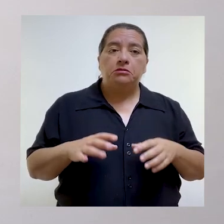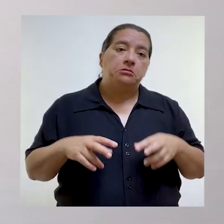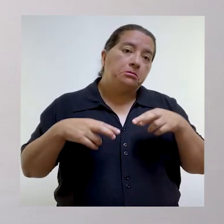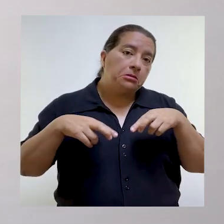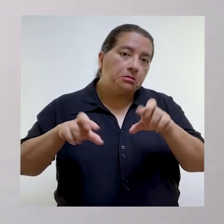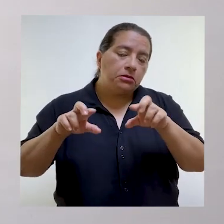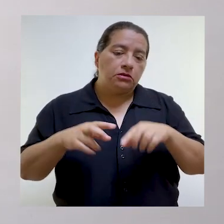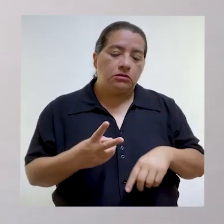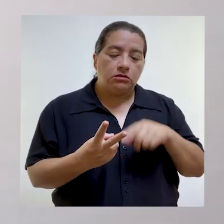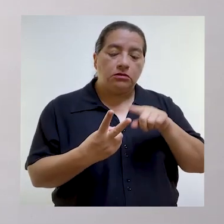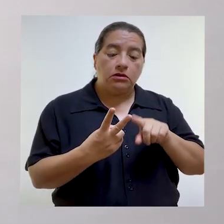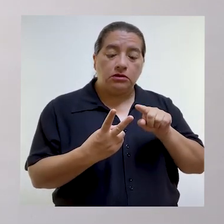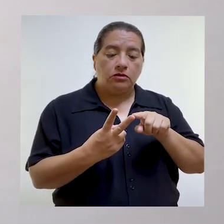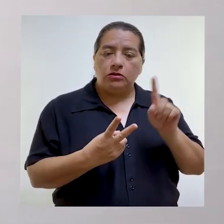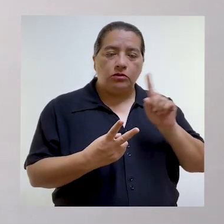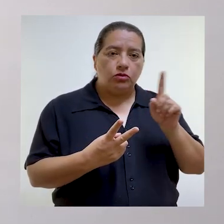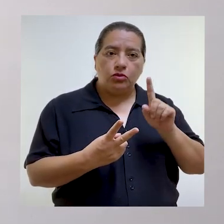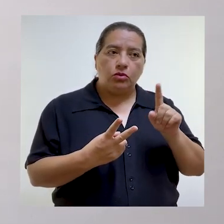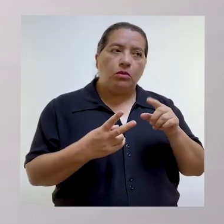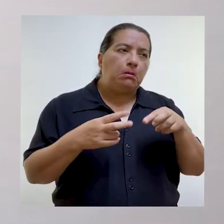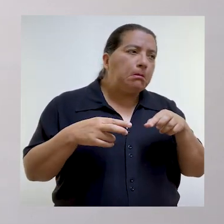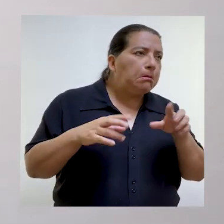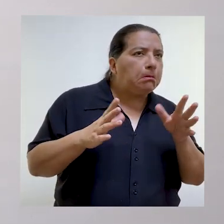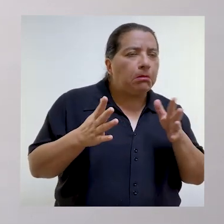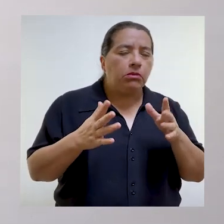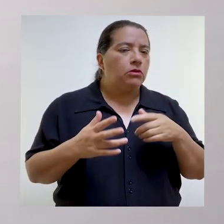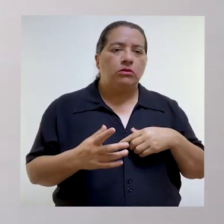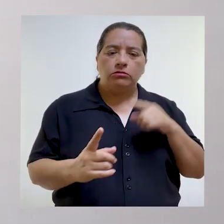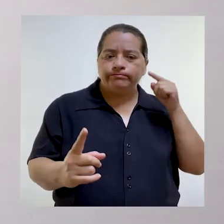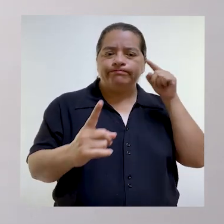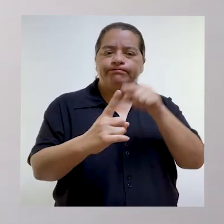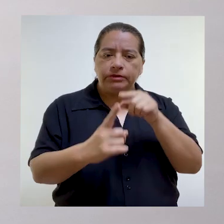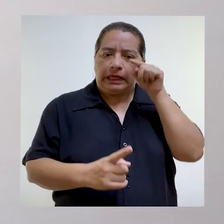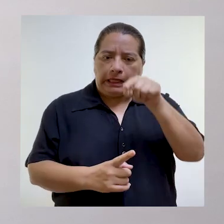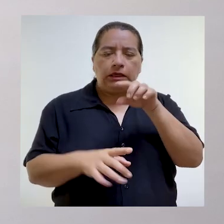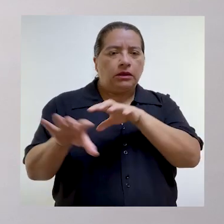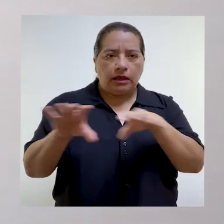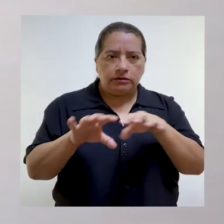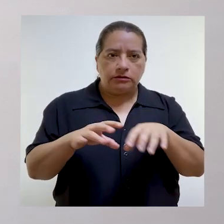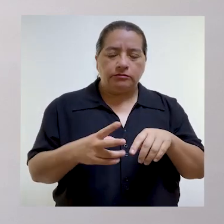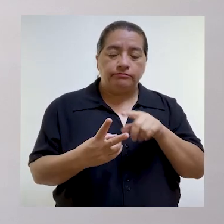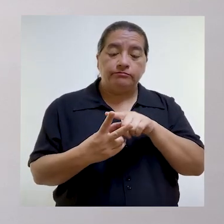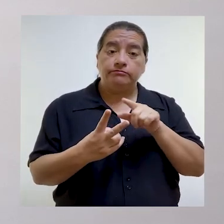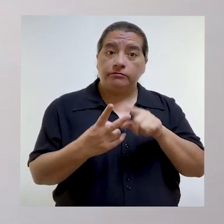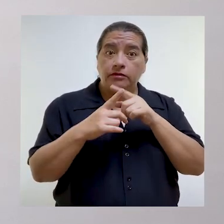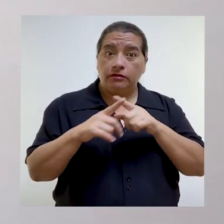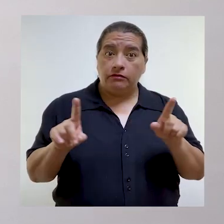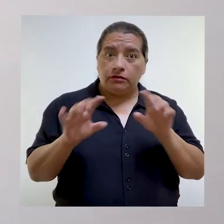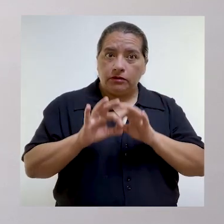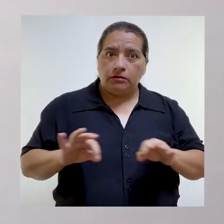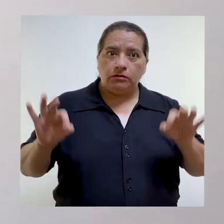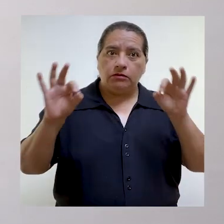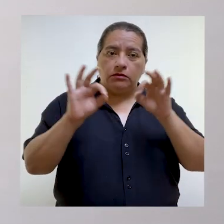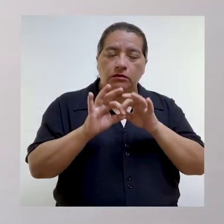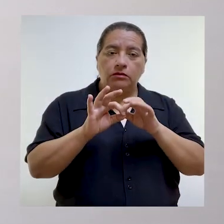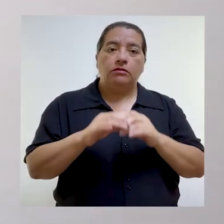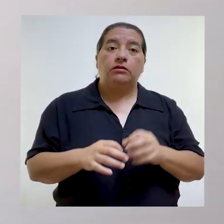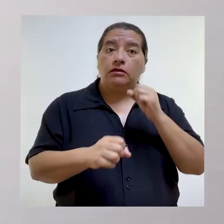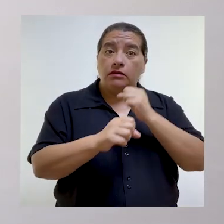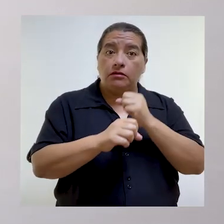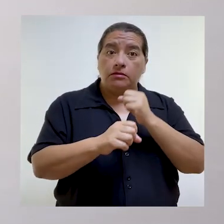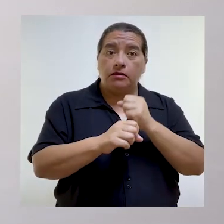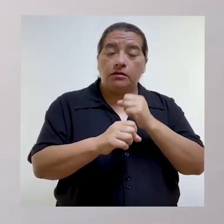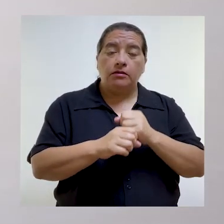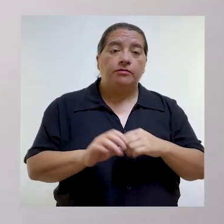ha sido autorizado. El segundo no permite alternativa, es una orden directa para concretar lo que se establece. Esta distinción es fundamental